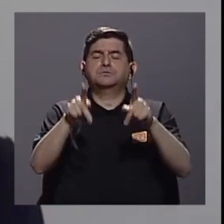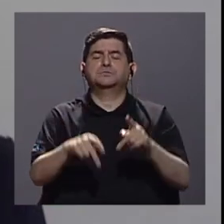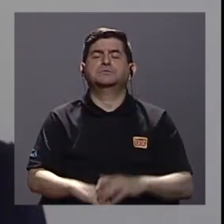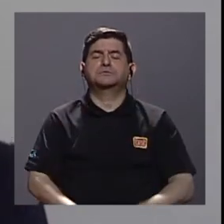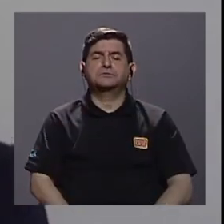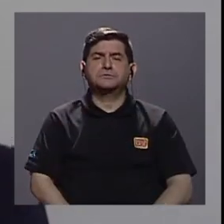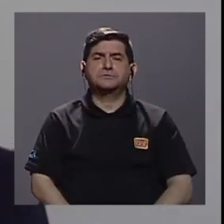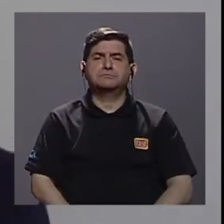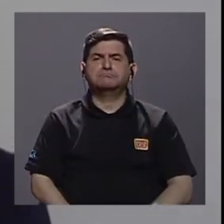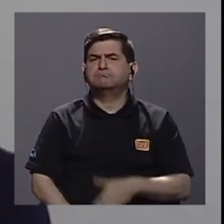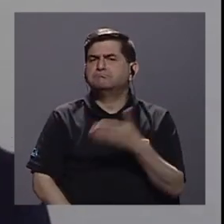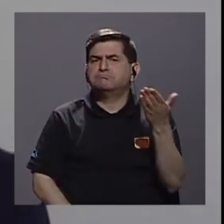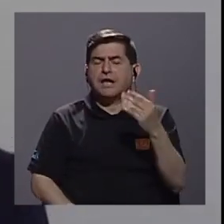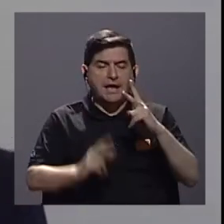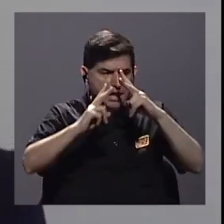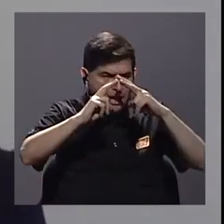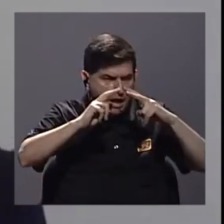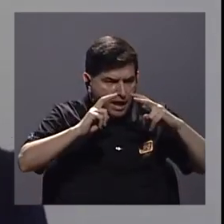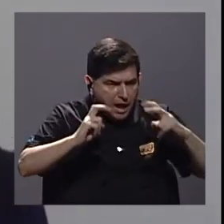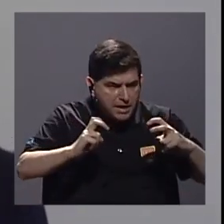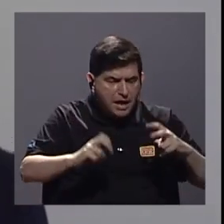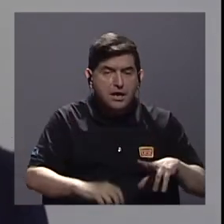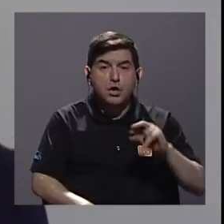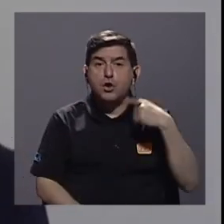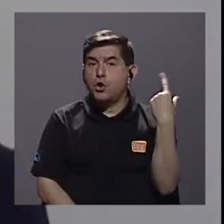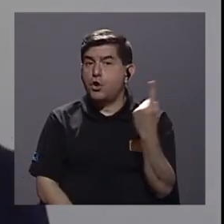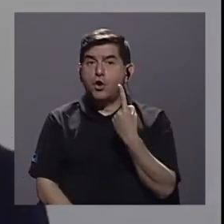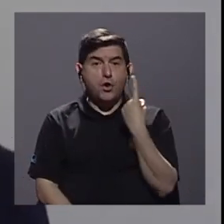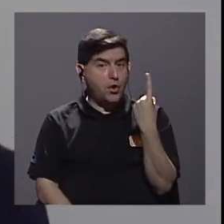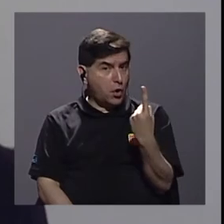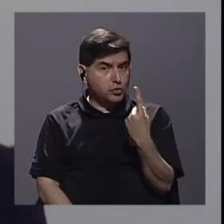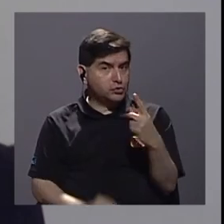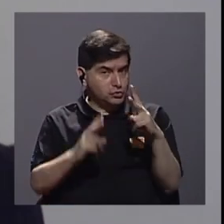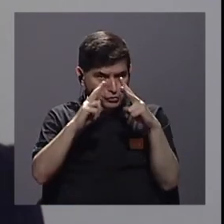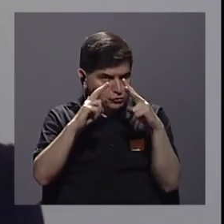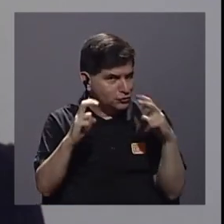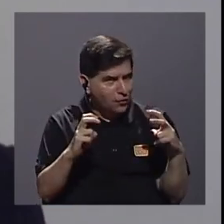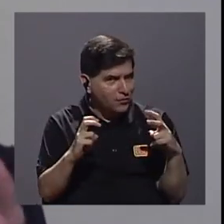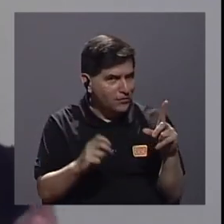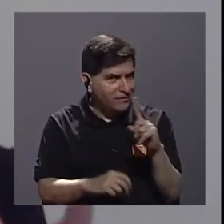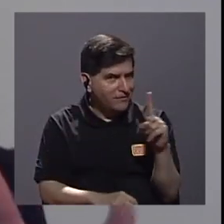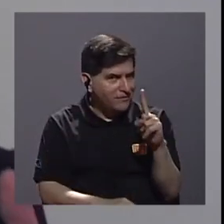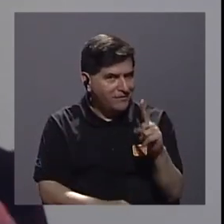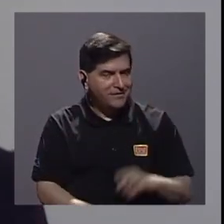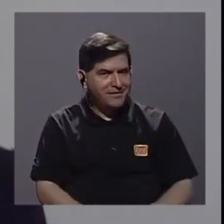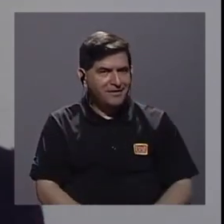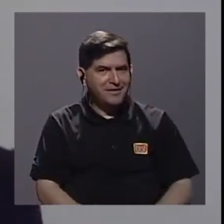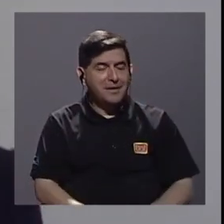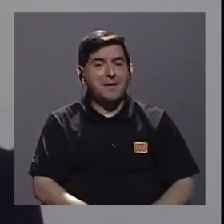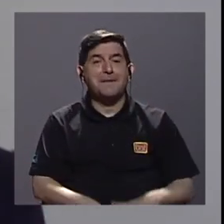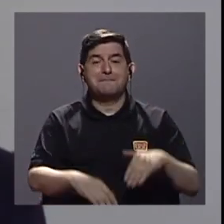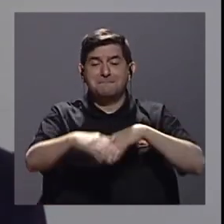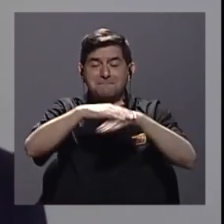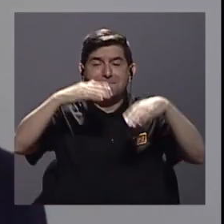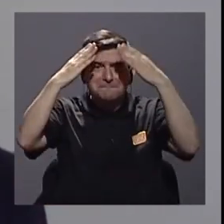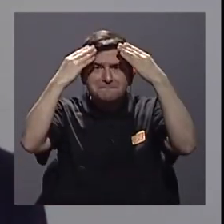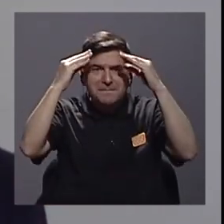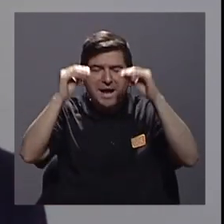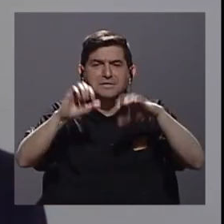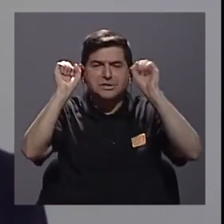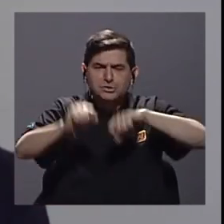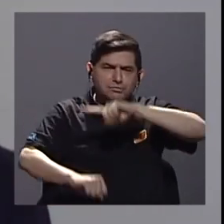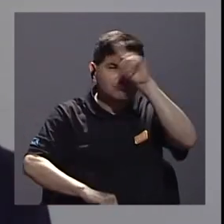¿verdad?, análisis y no solo análisis, sino series de bases de datos que pueden ser